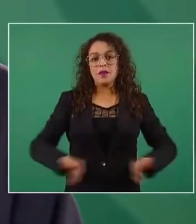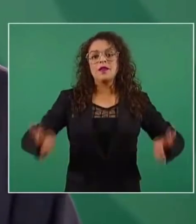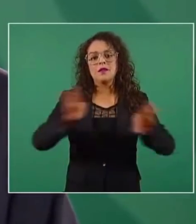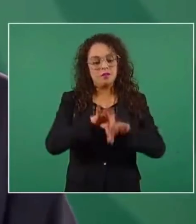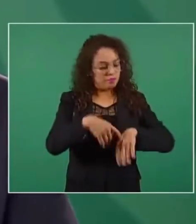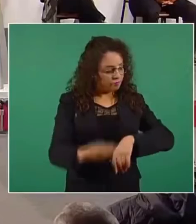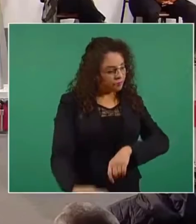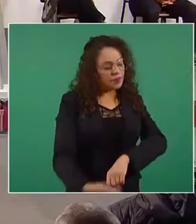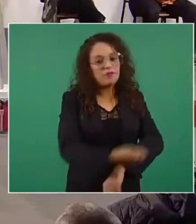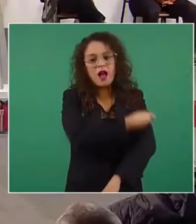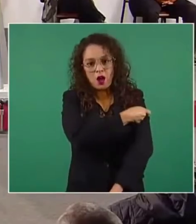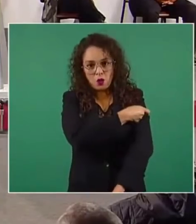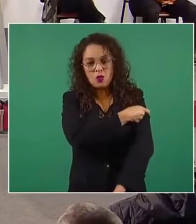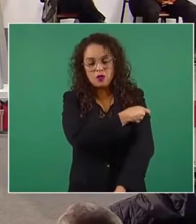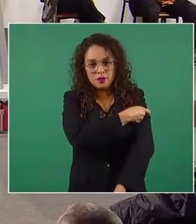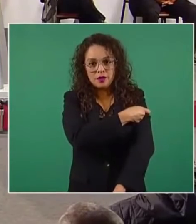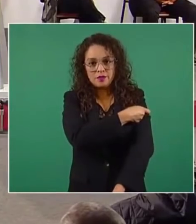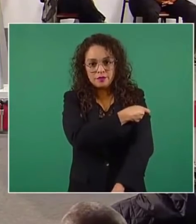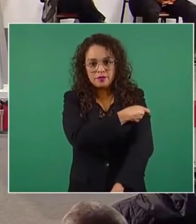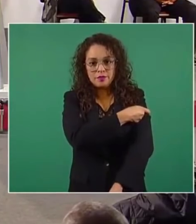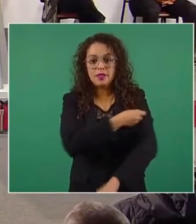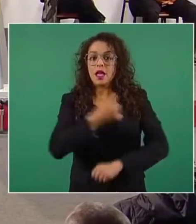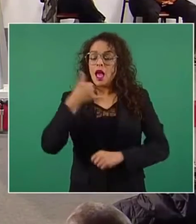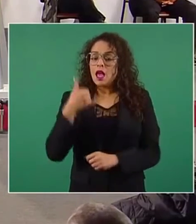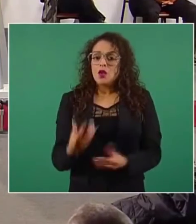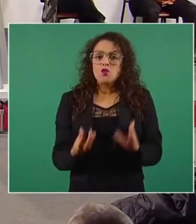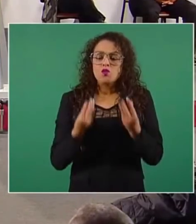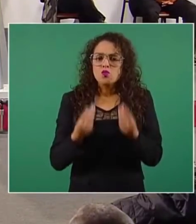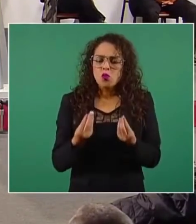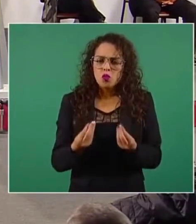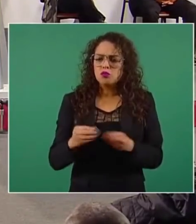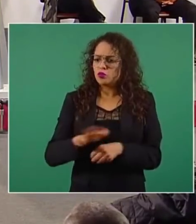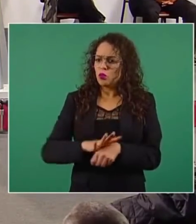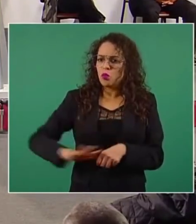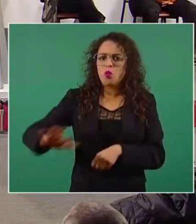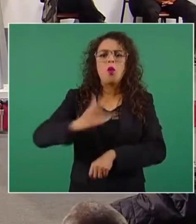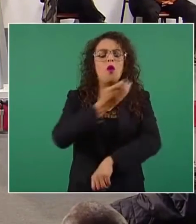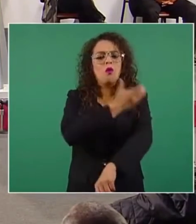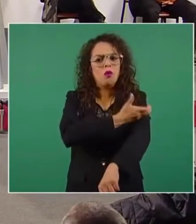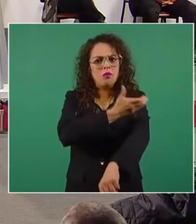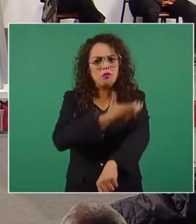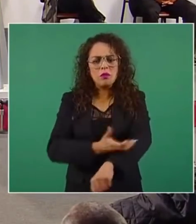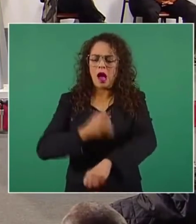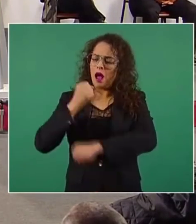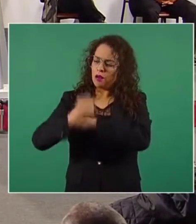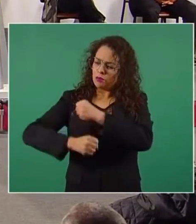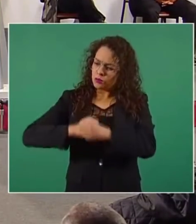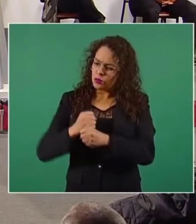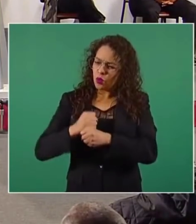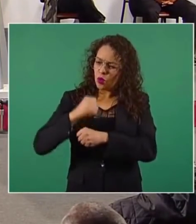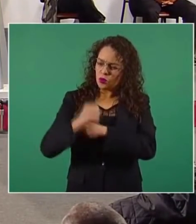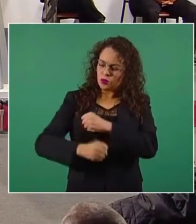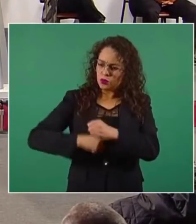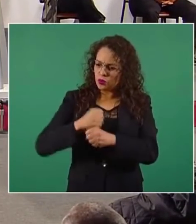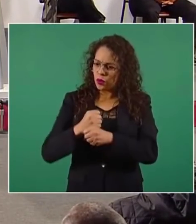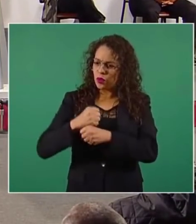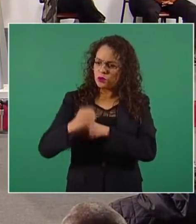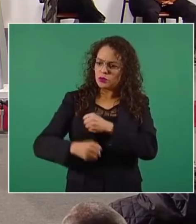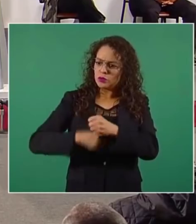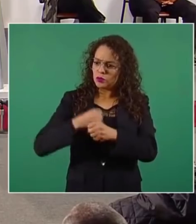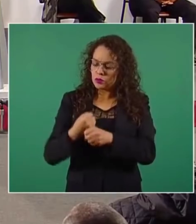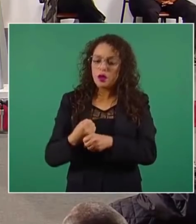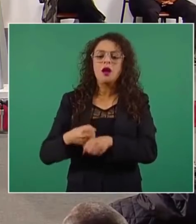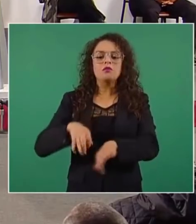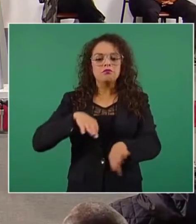ante una avalancha de compañeros que venían durante años trabajando como interinos, como